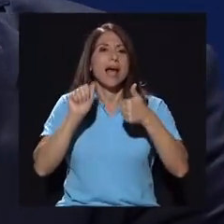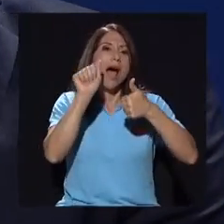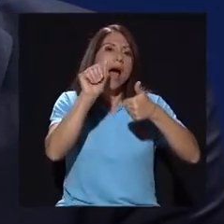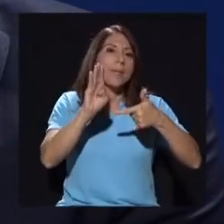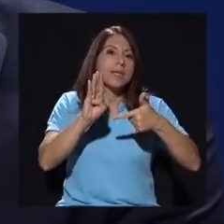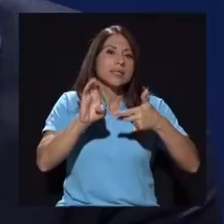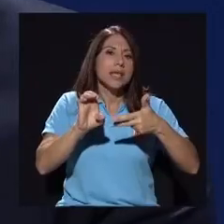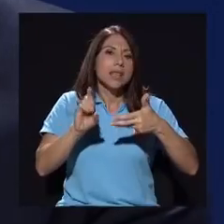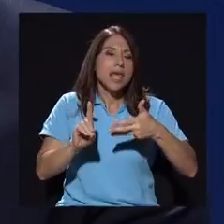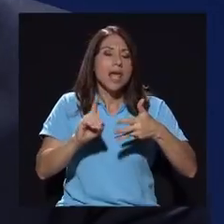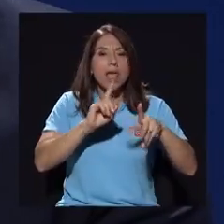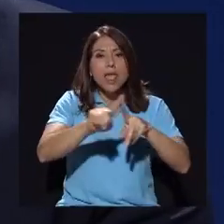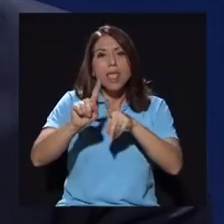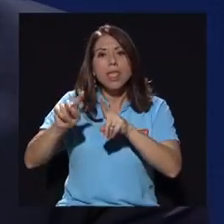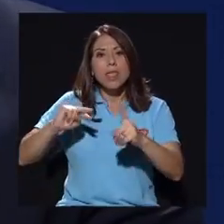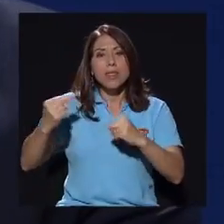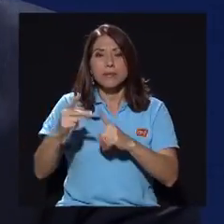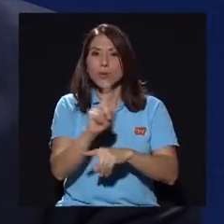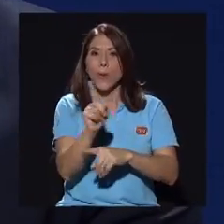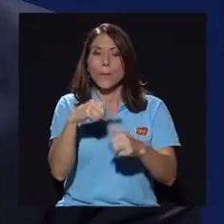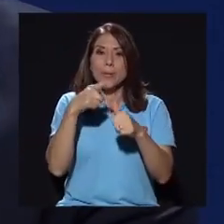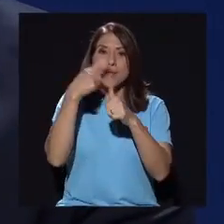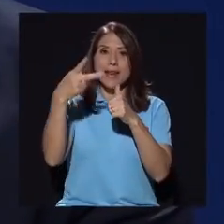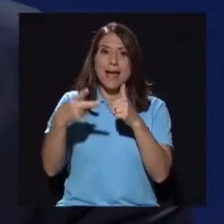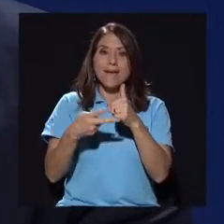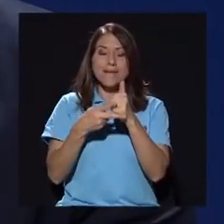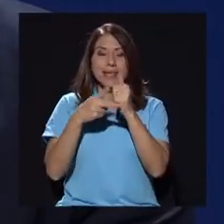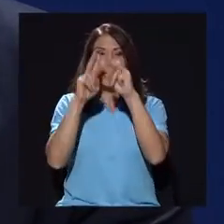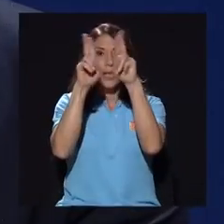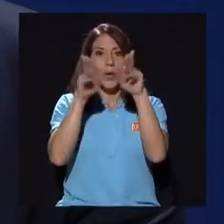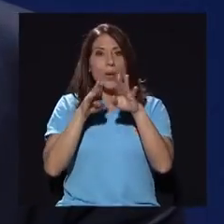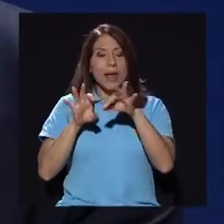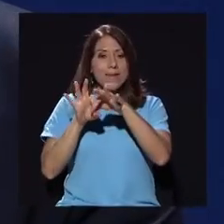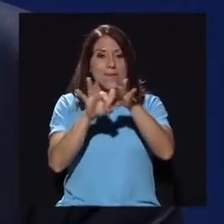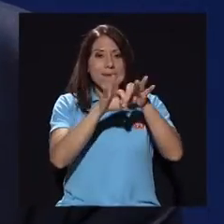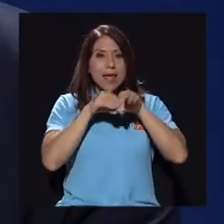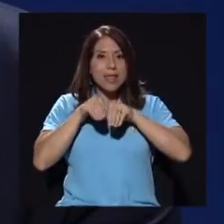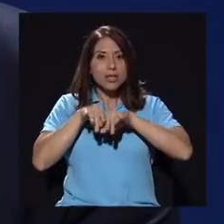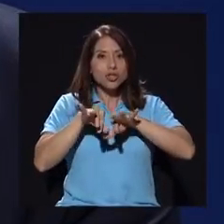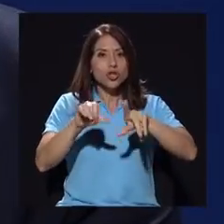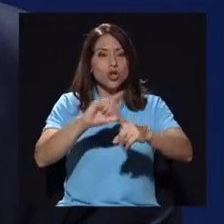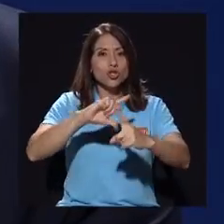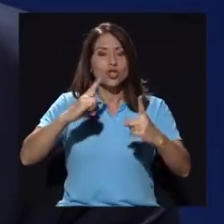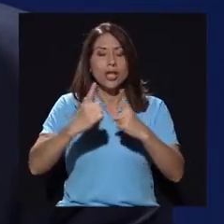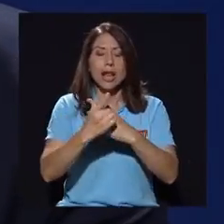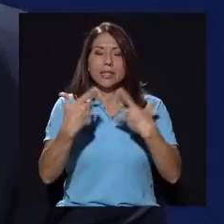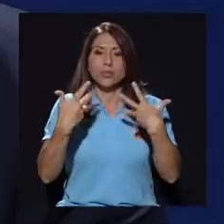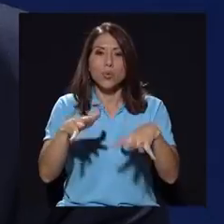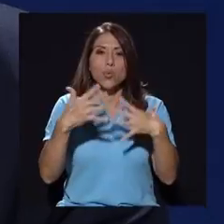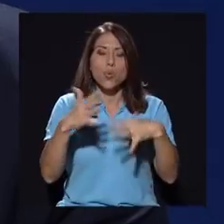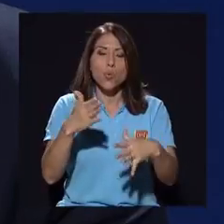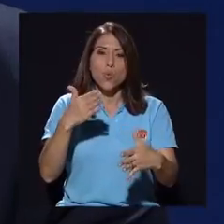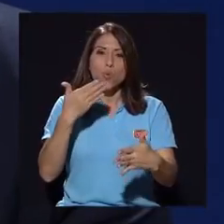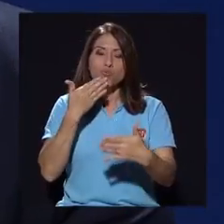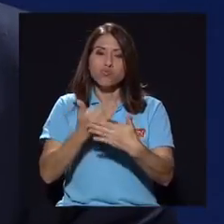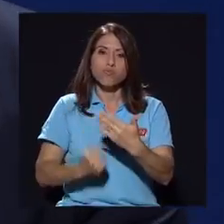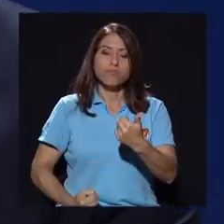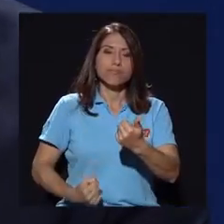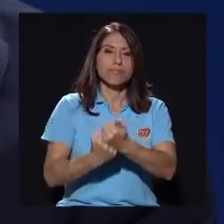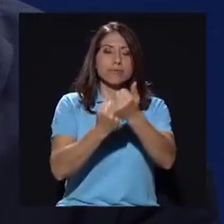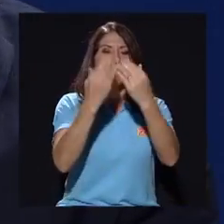involucra por primera vez a las redes sociales en un aporte valiosísimo de información.